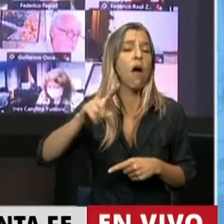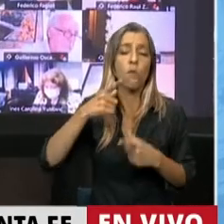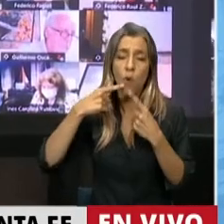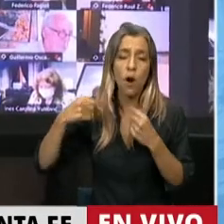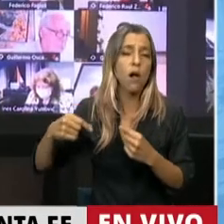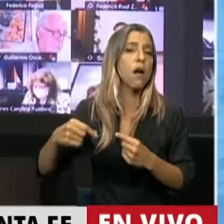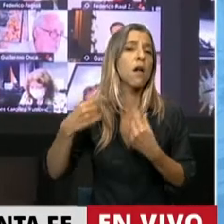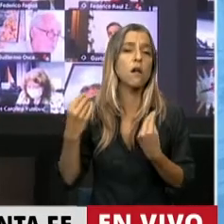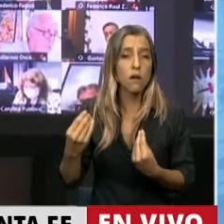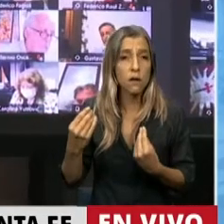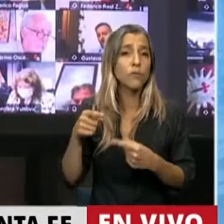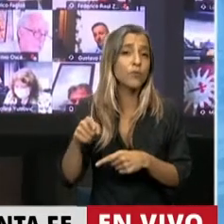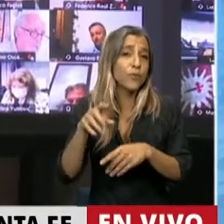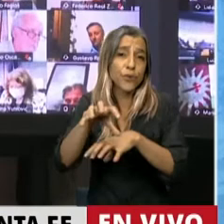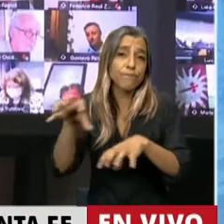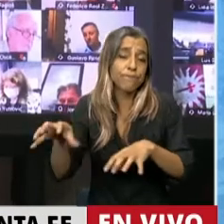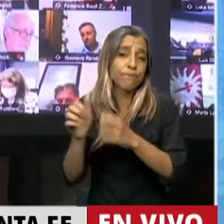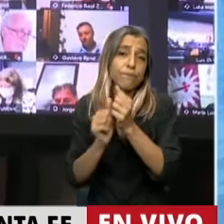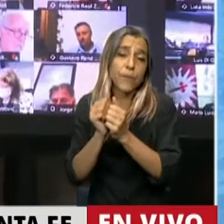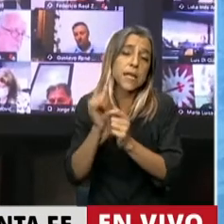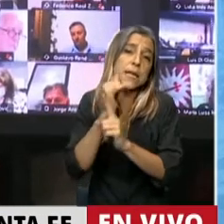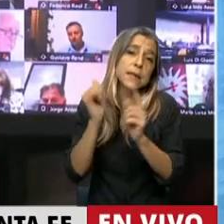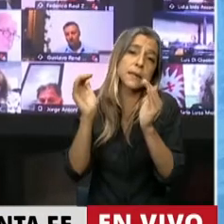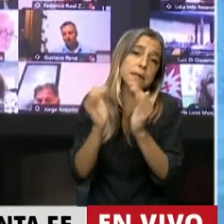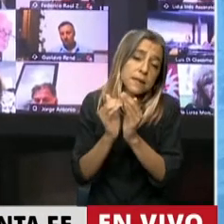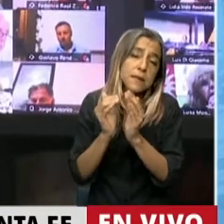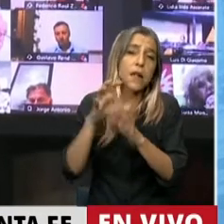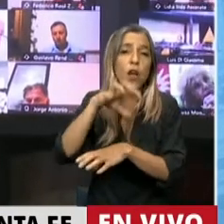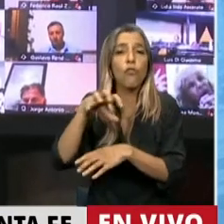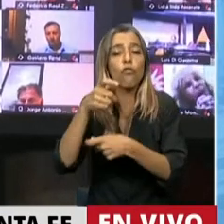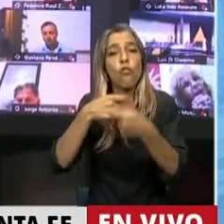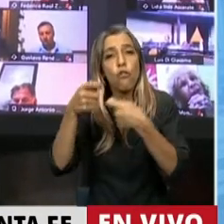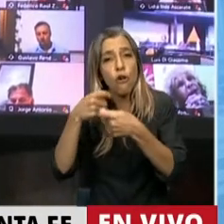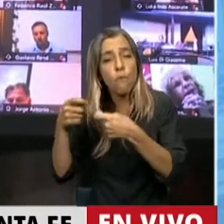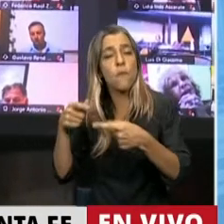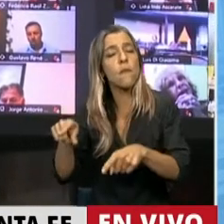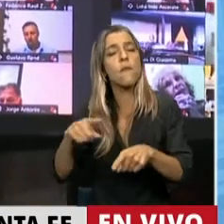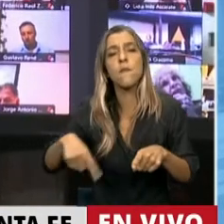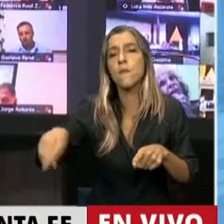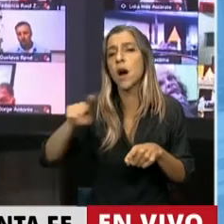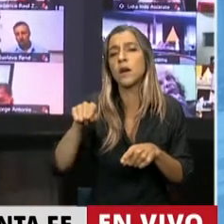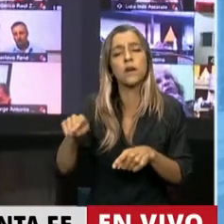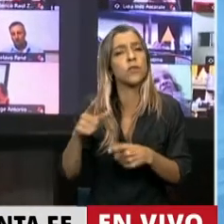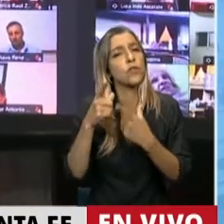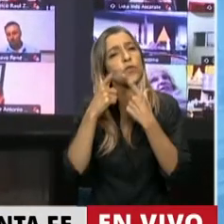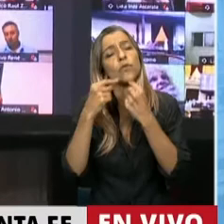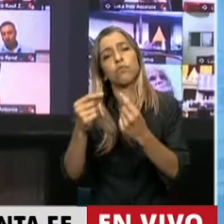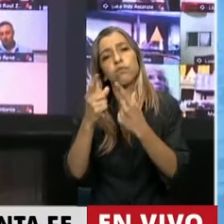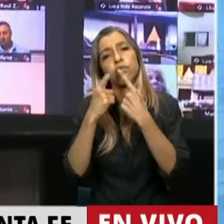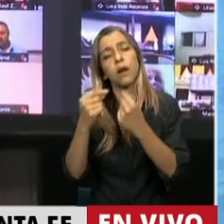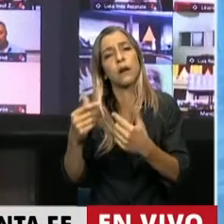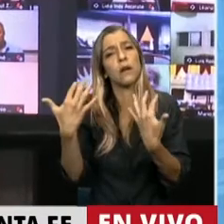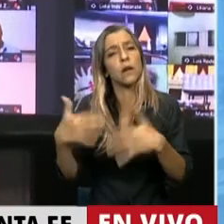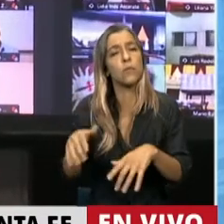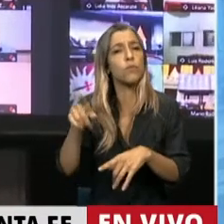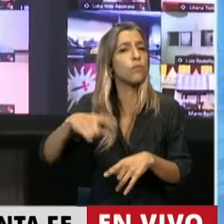pequeña y mediana empresa comercial, a las pymes, era el abuso que